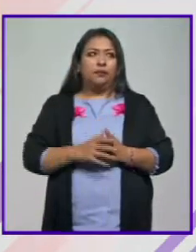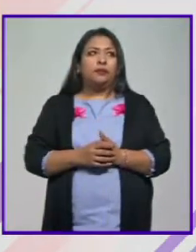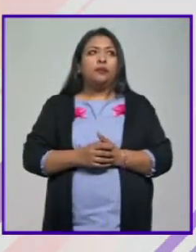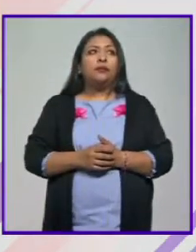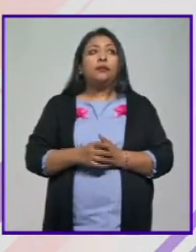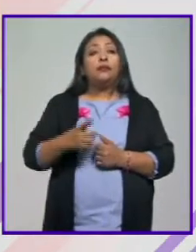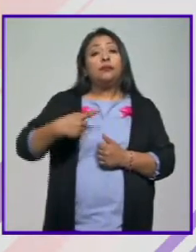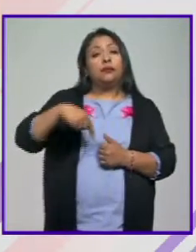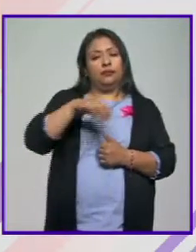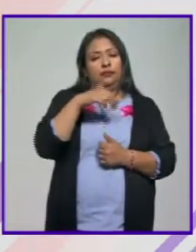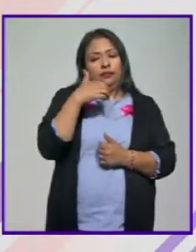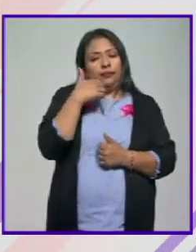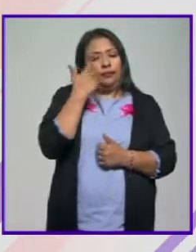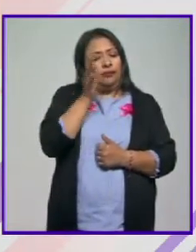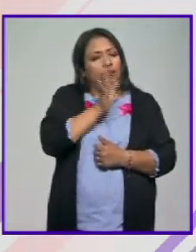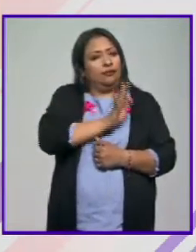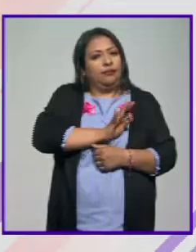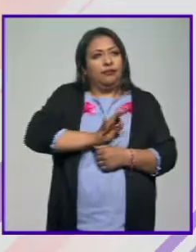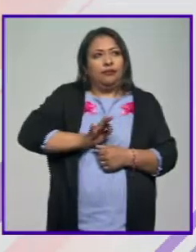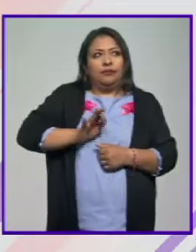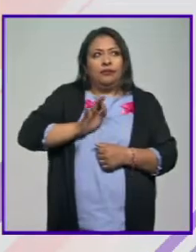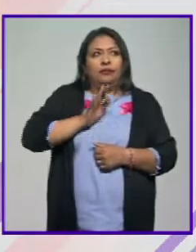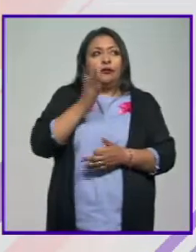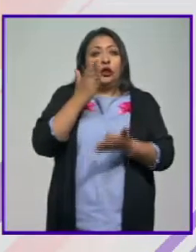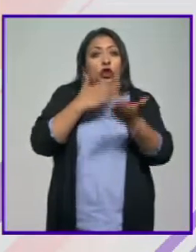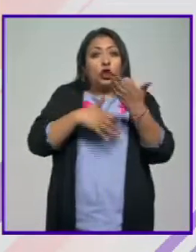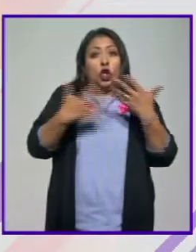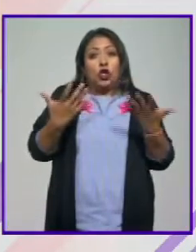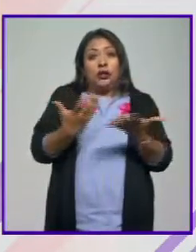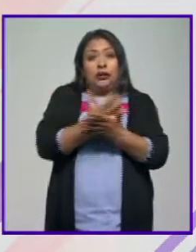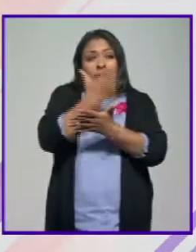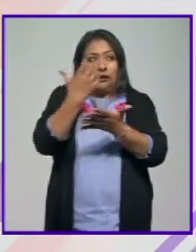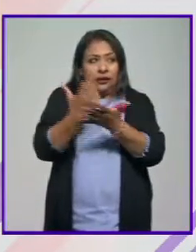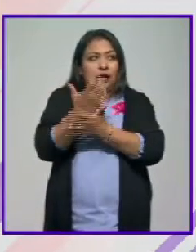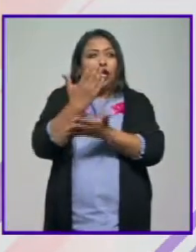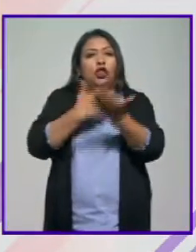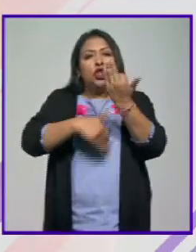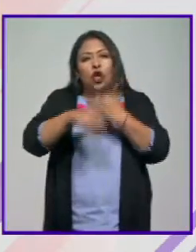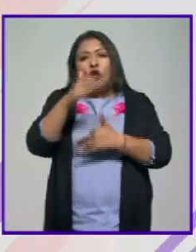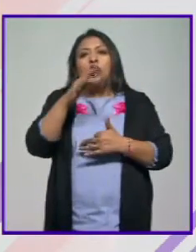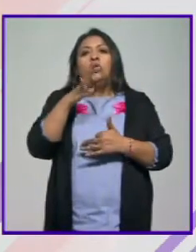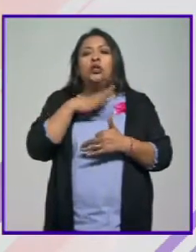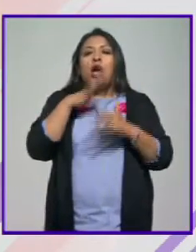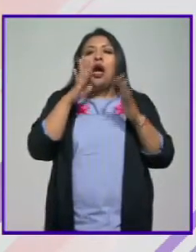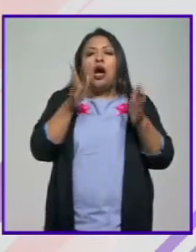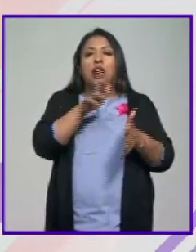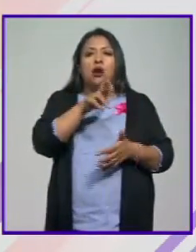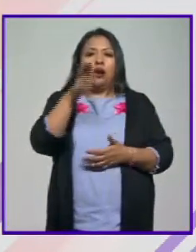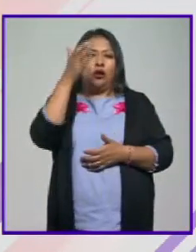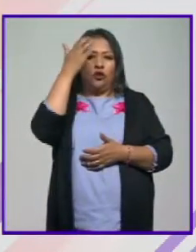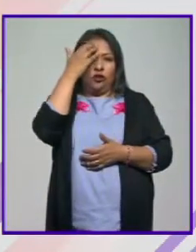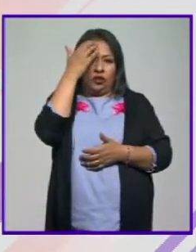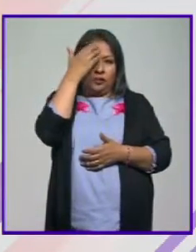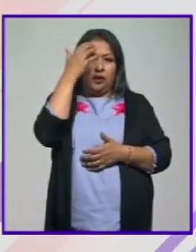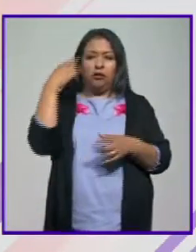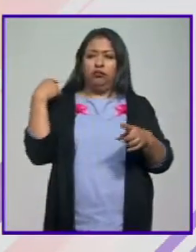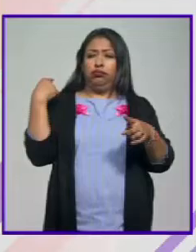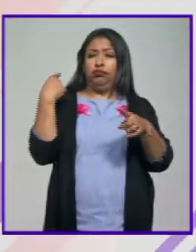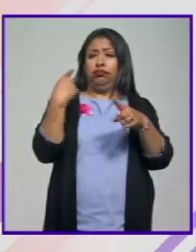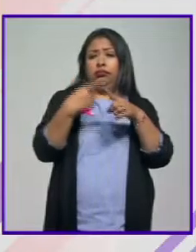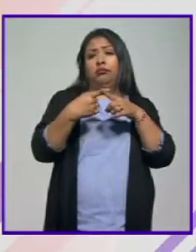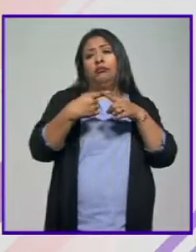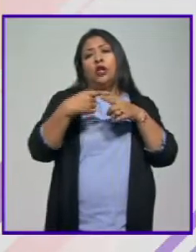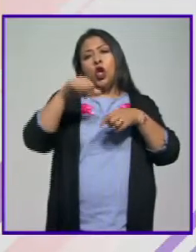Queremos desde luego felicitar a todos los ganadores y a todos los que han obtenido estos reconocimientos a lo largo